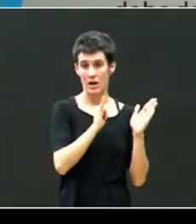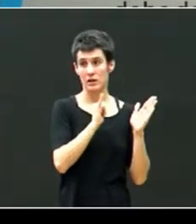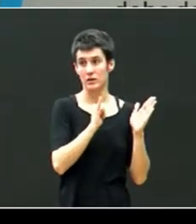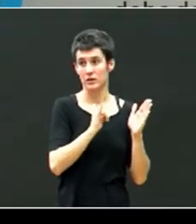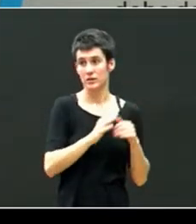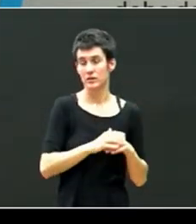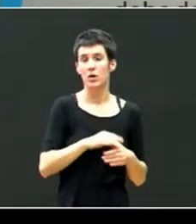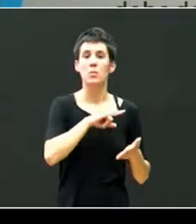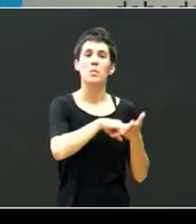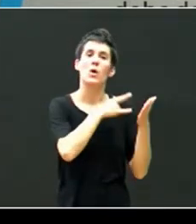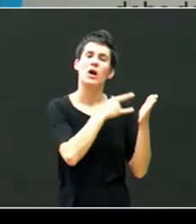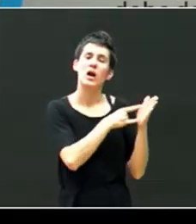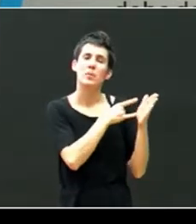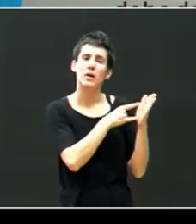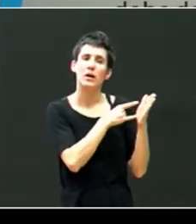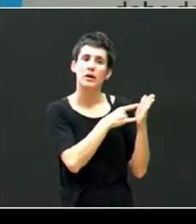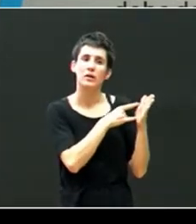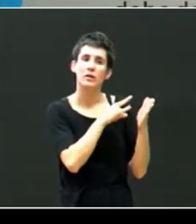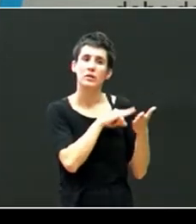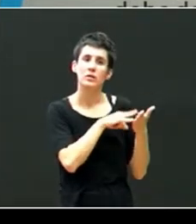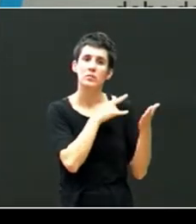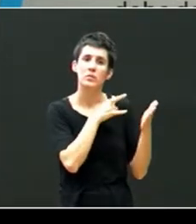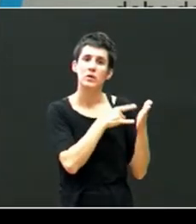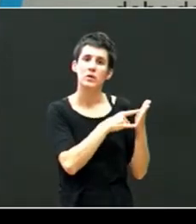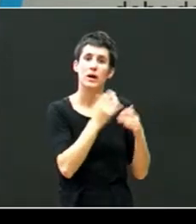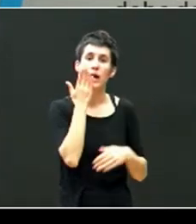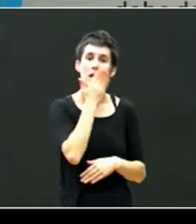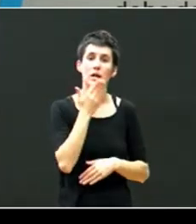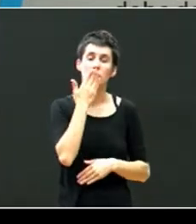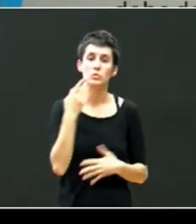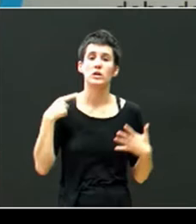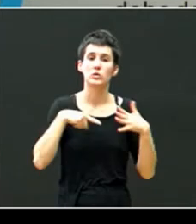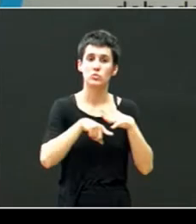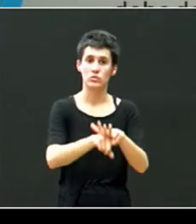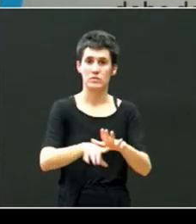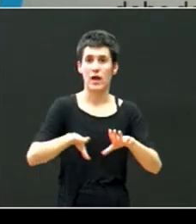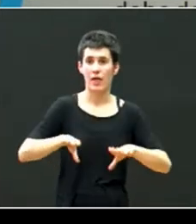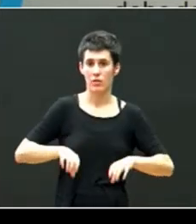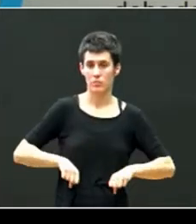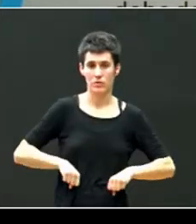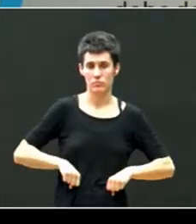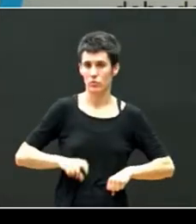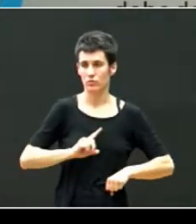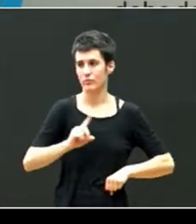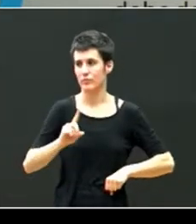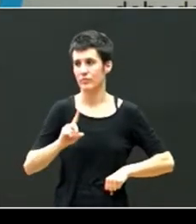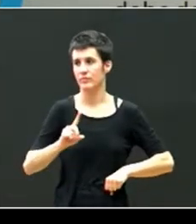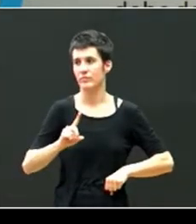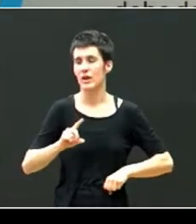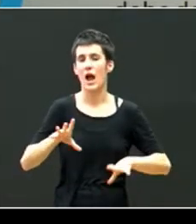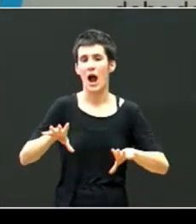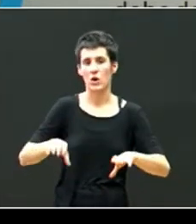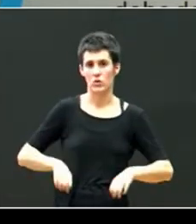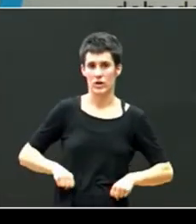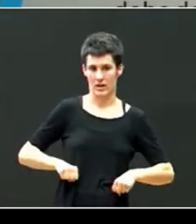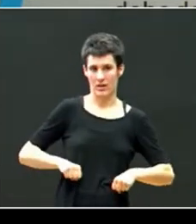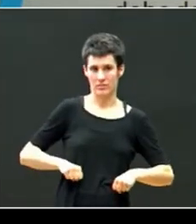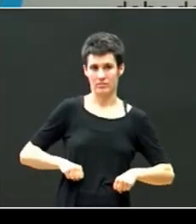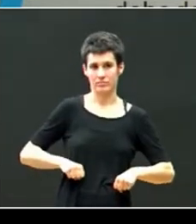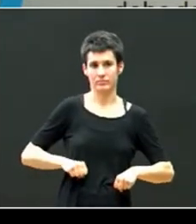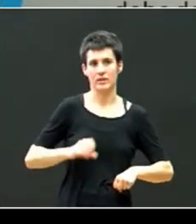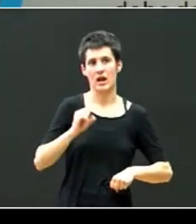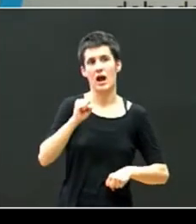el programa de escuela inclusiva de adopción de acogida eso es perdón